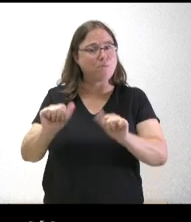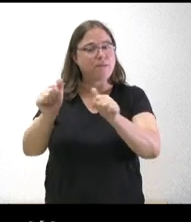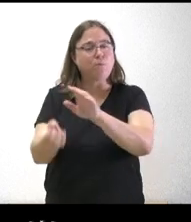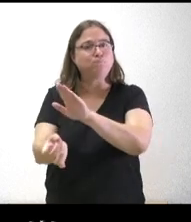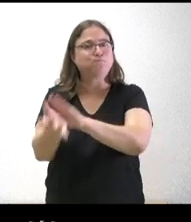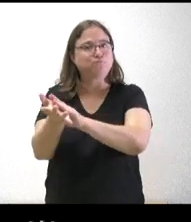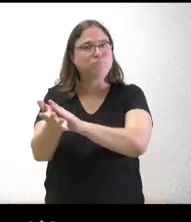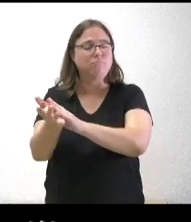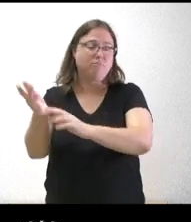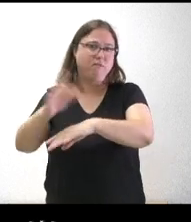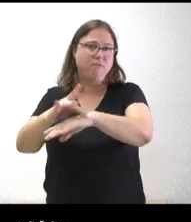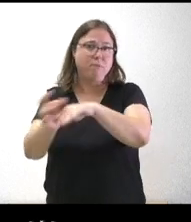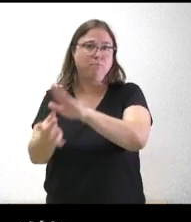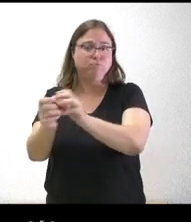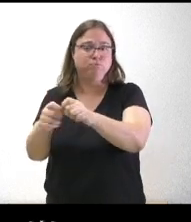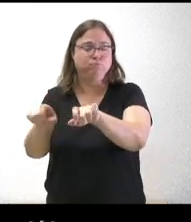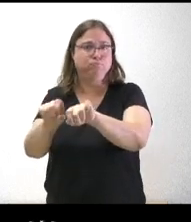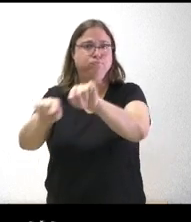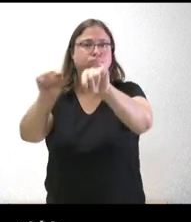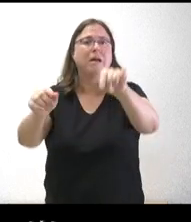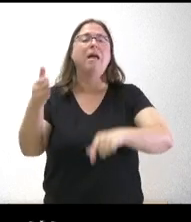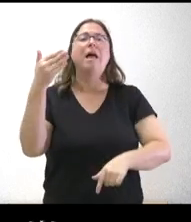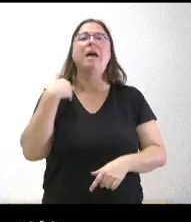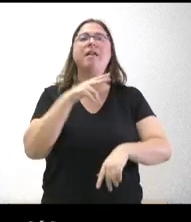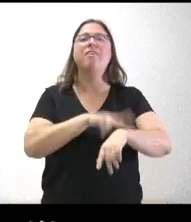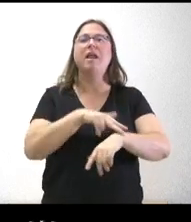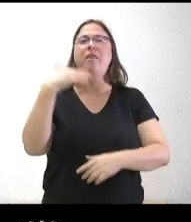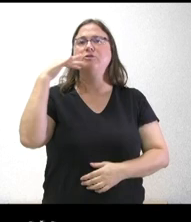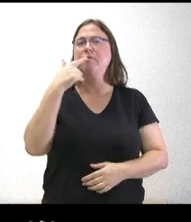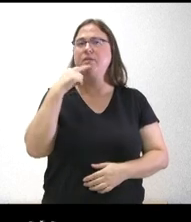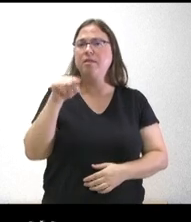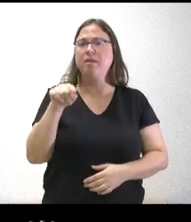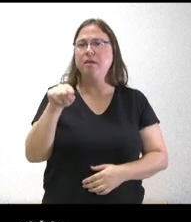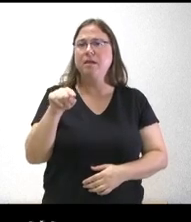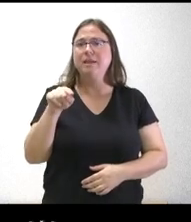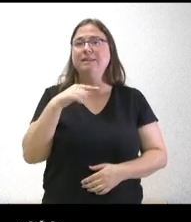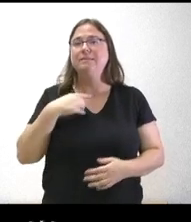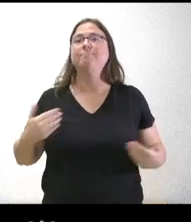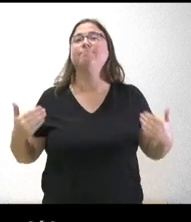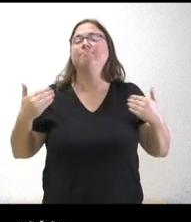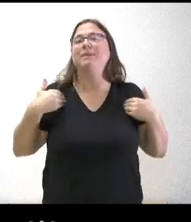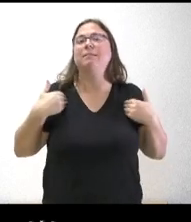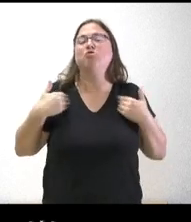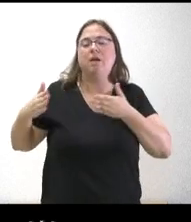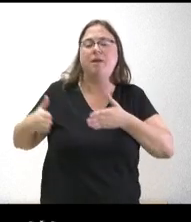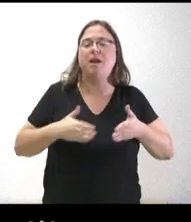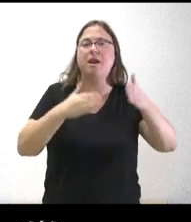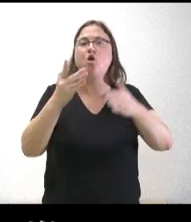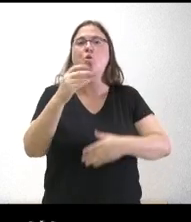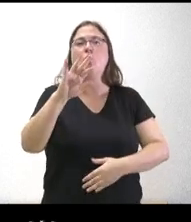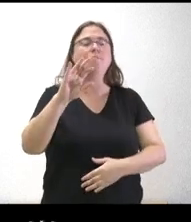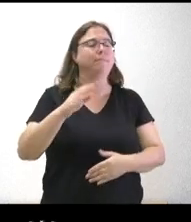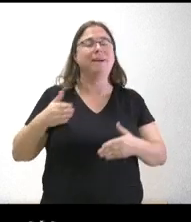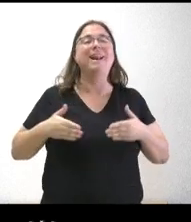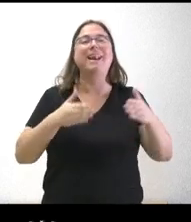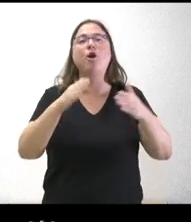brote ayer la delegada de la Junta aquí en Soria dijo que esto pertenece a la Confederación Hidrográfica del Ebro que